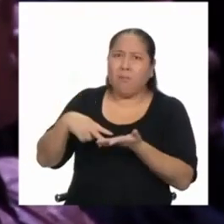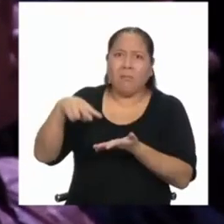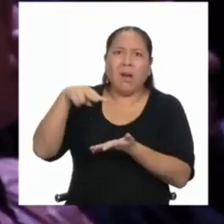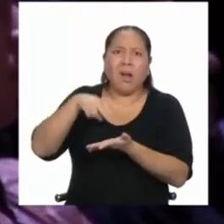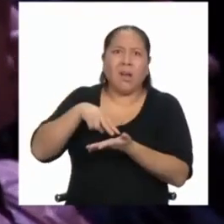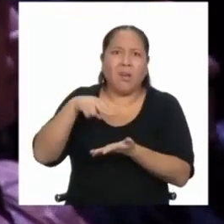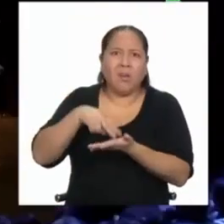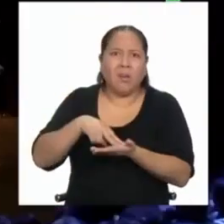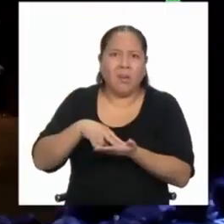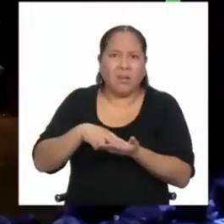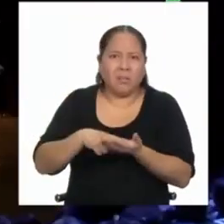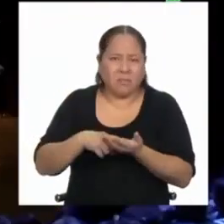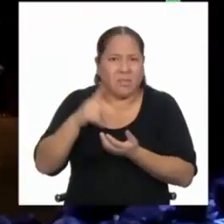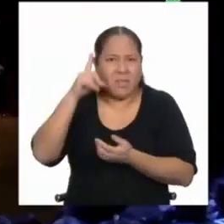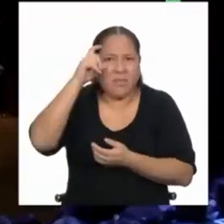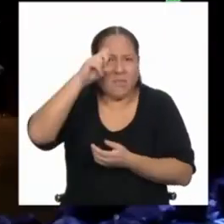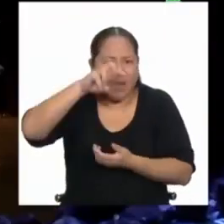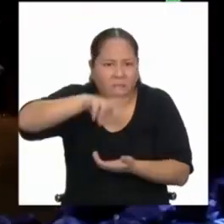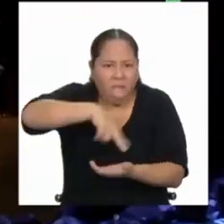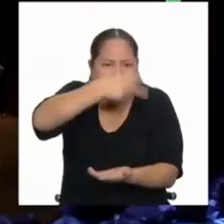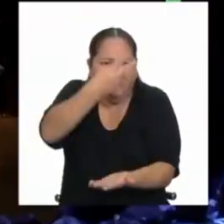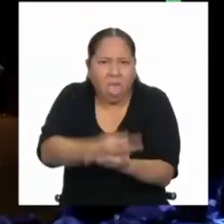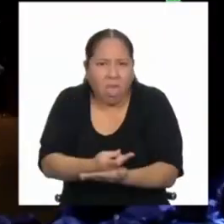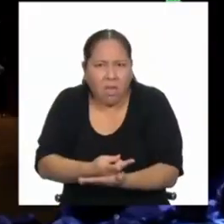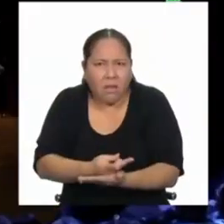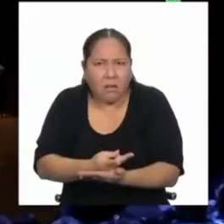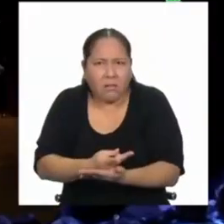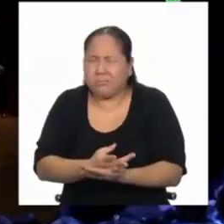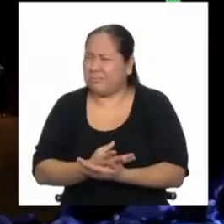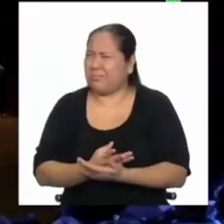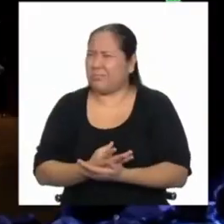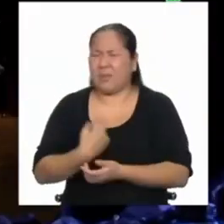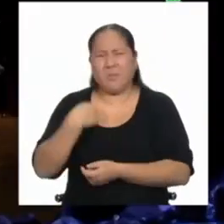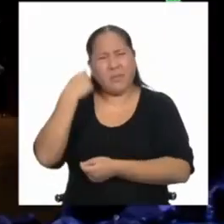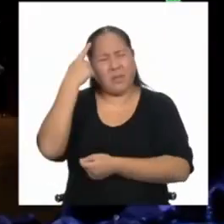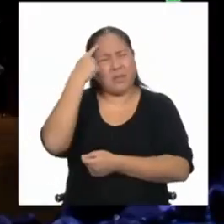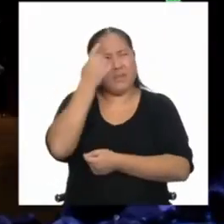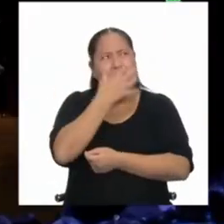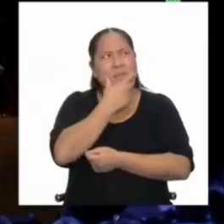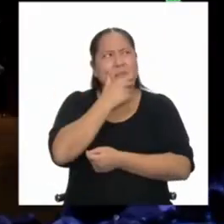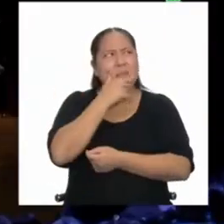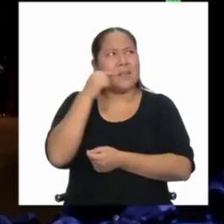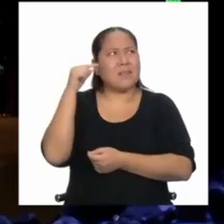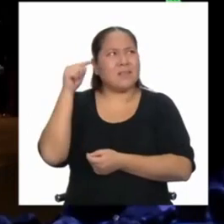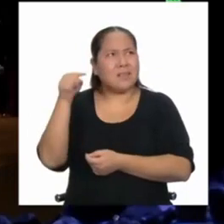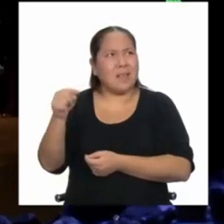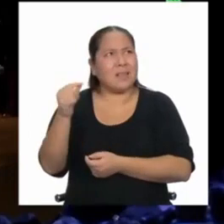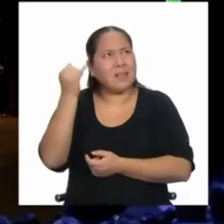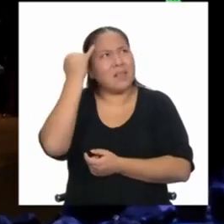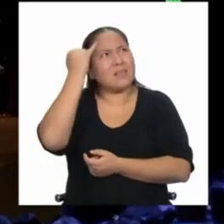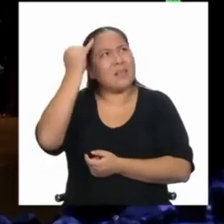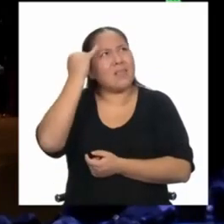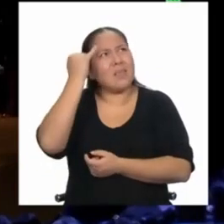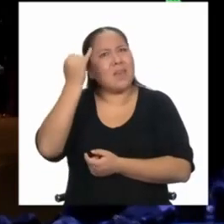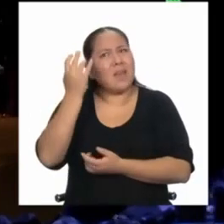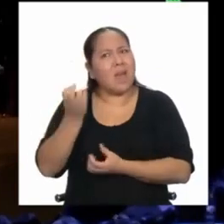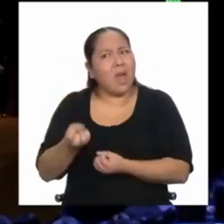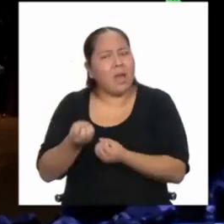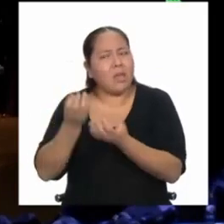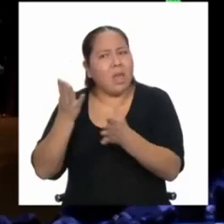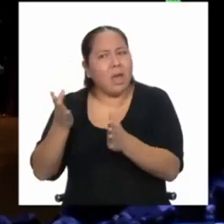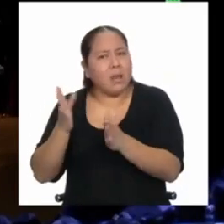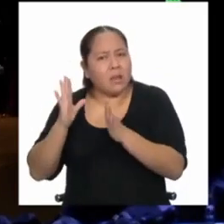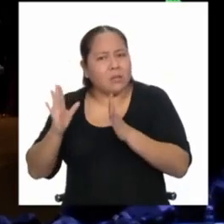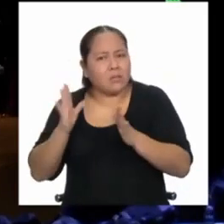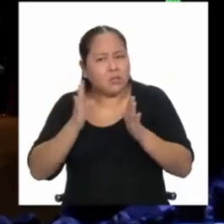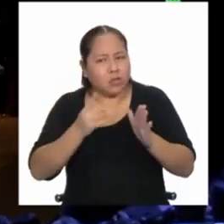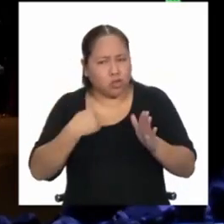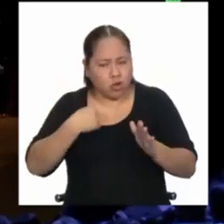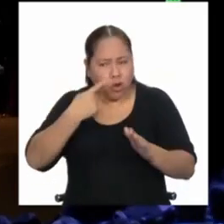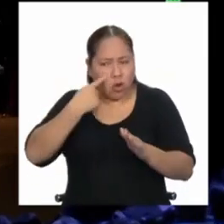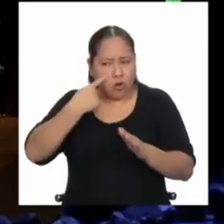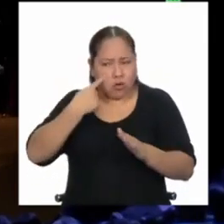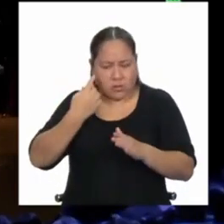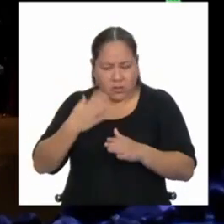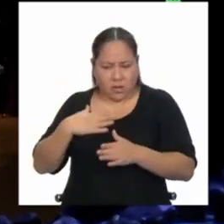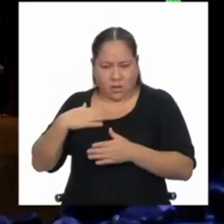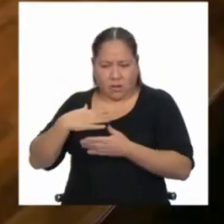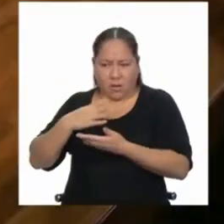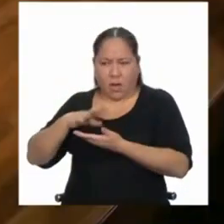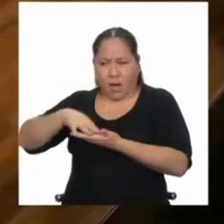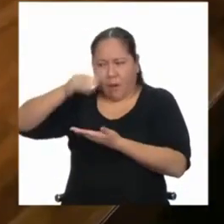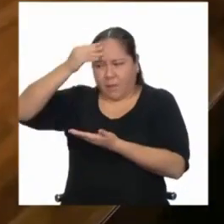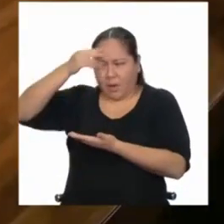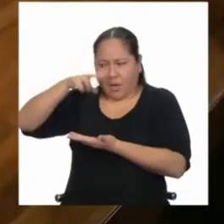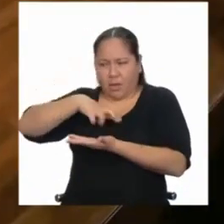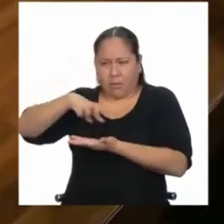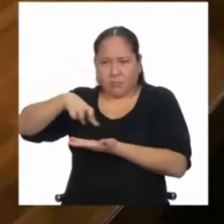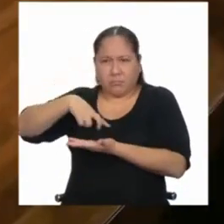la idea, que es, ¿qué pasaría si ese potencial le damos estructura y disciplina? Esa estructura y disciplina que yo conocí a través de la danza. ¿Qué